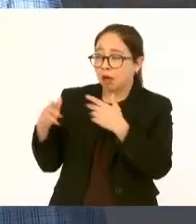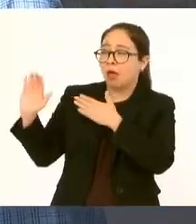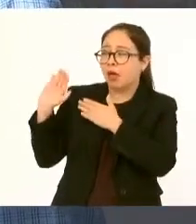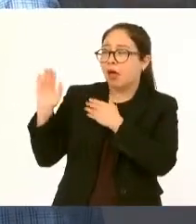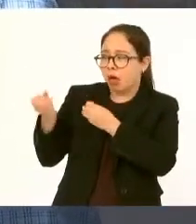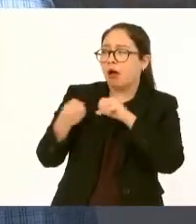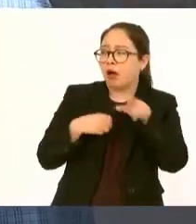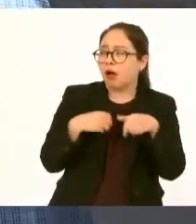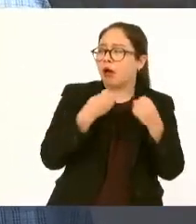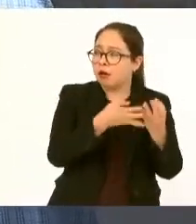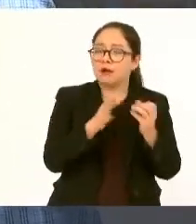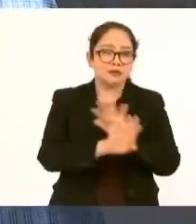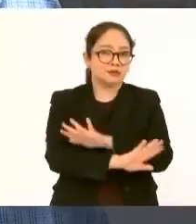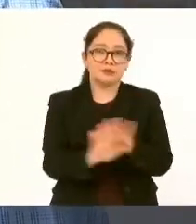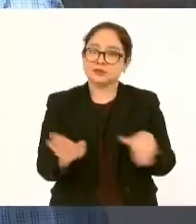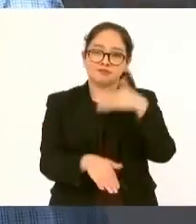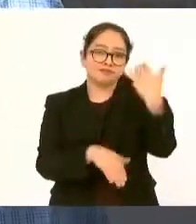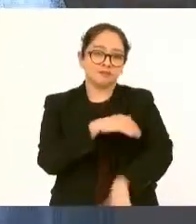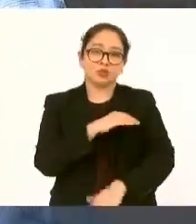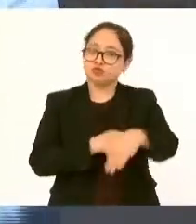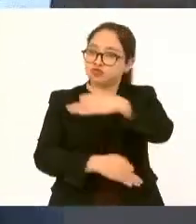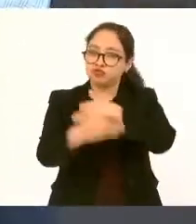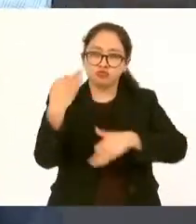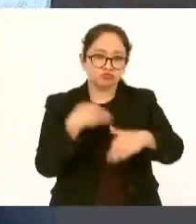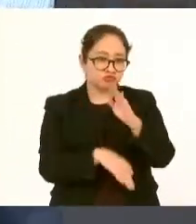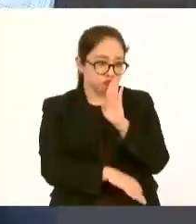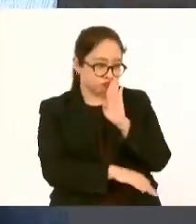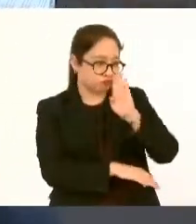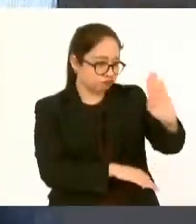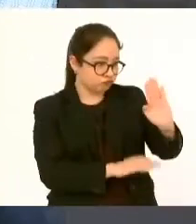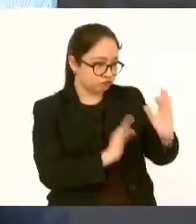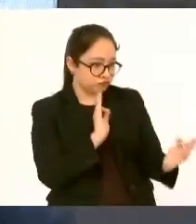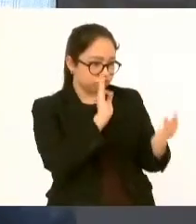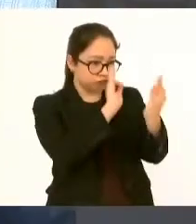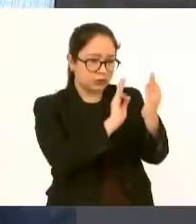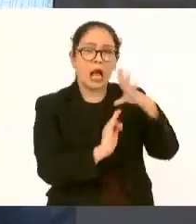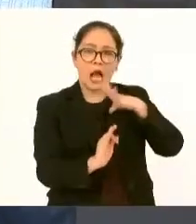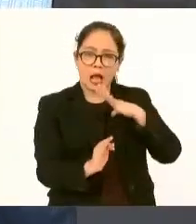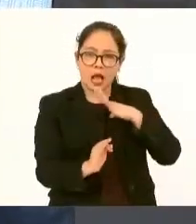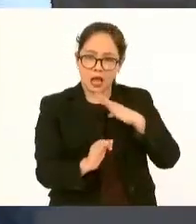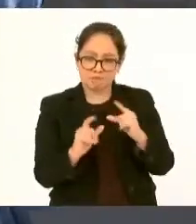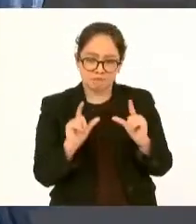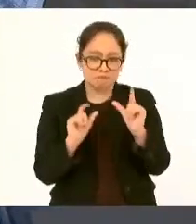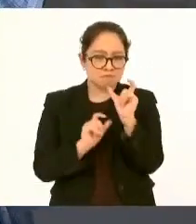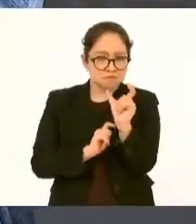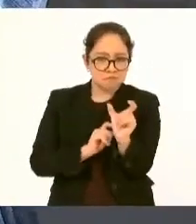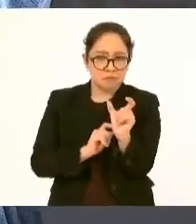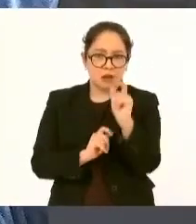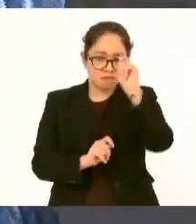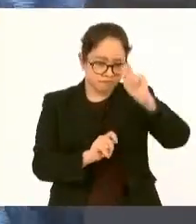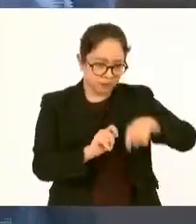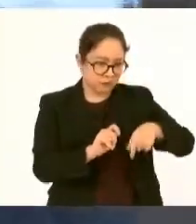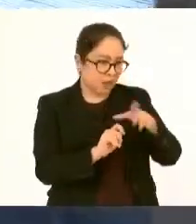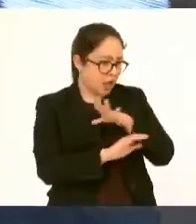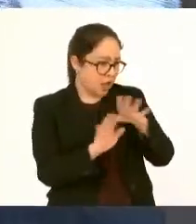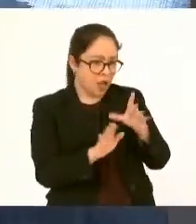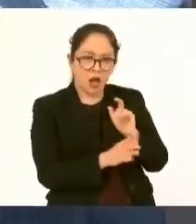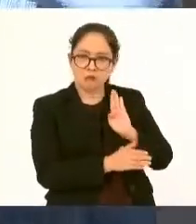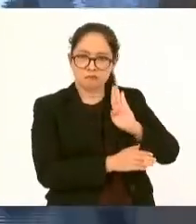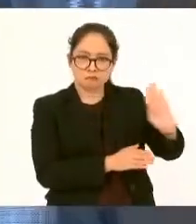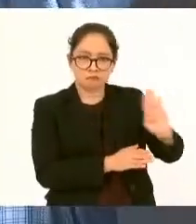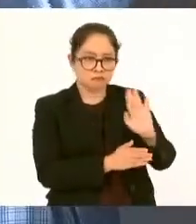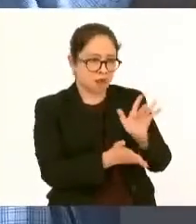es directo con una tarjeta porque antes